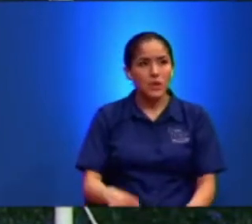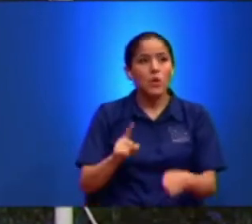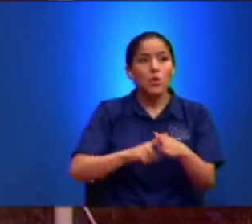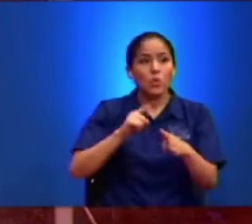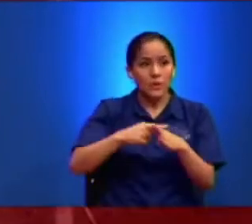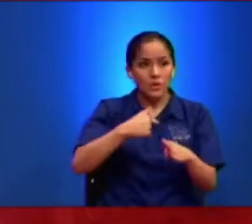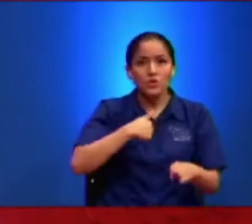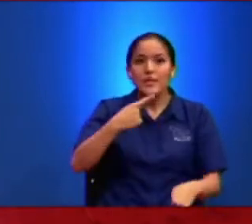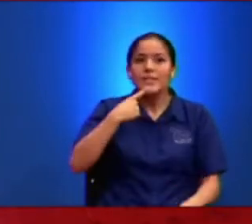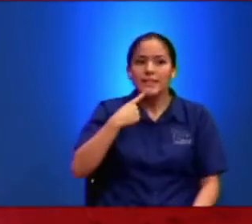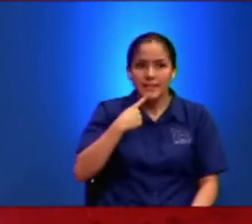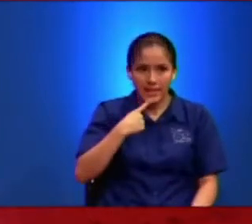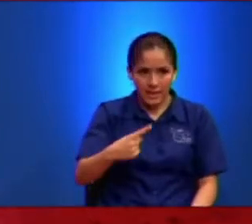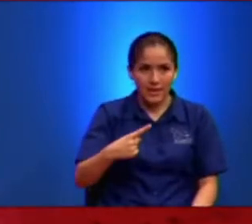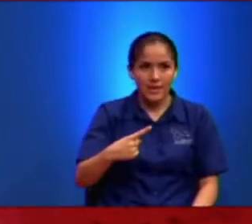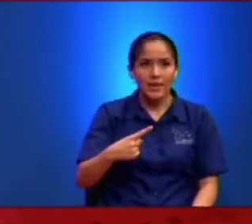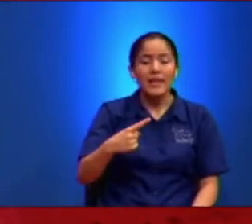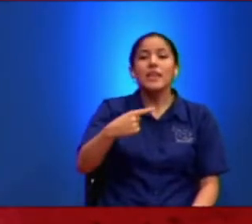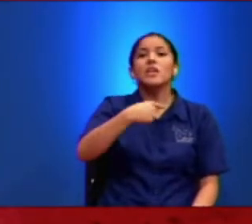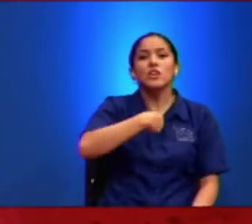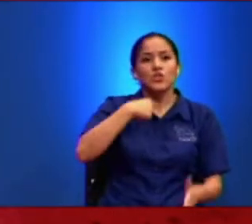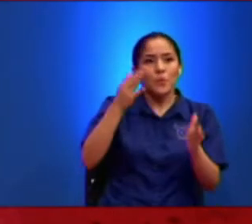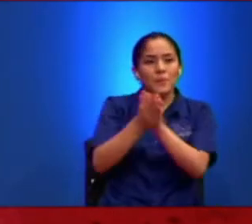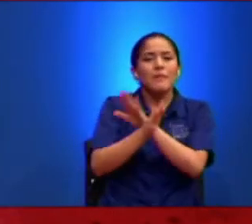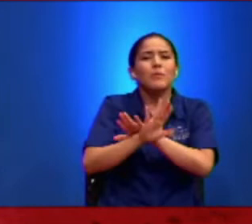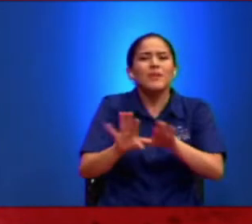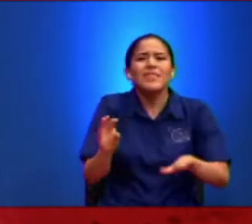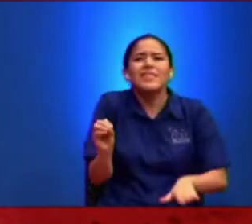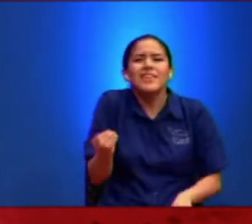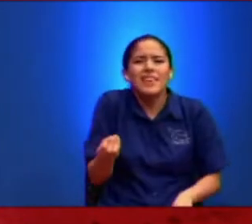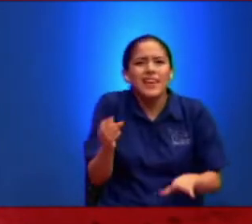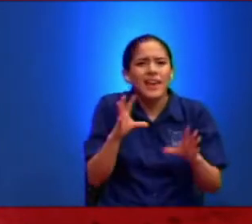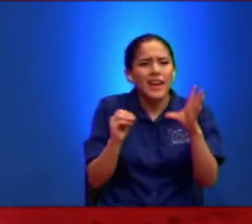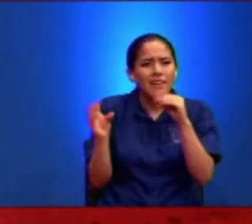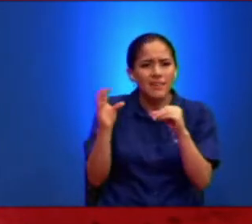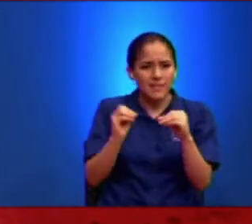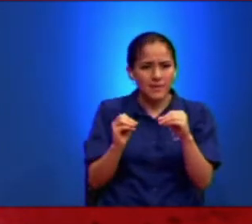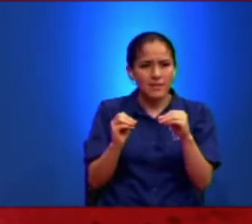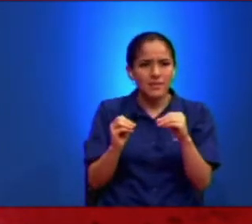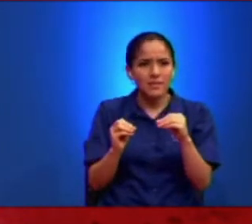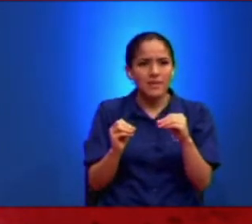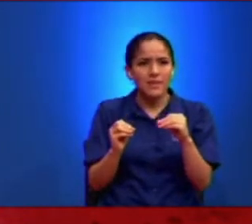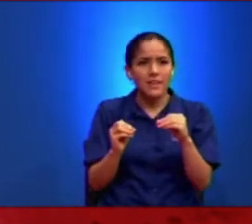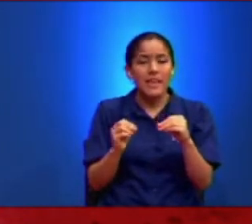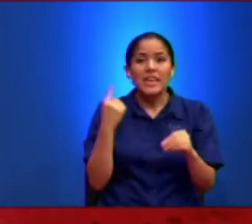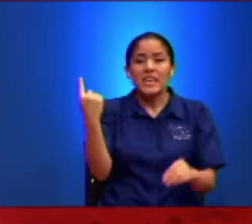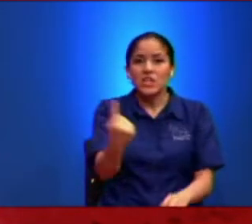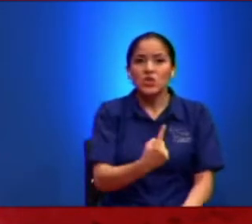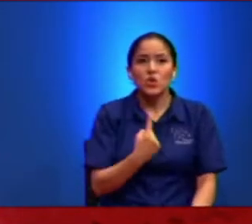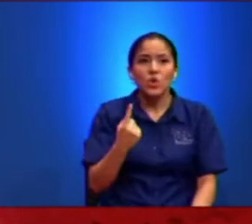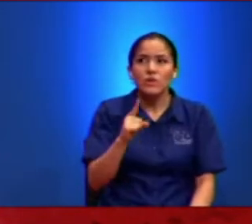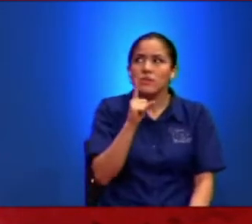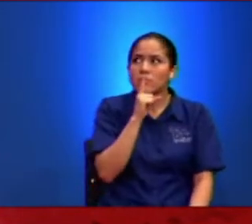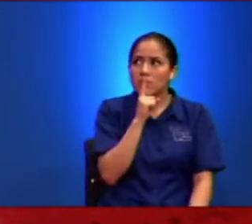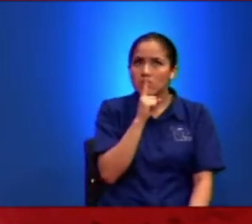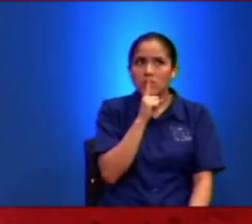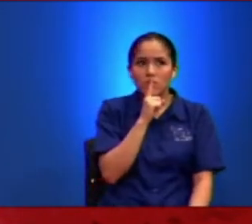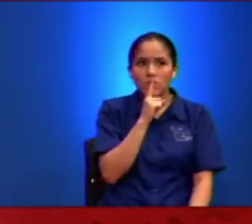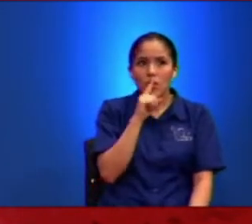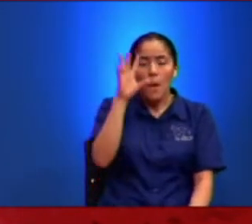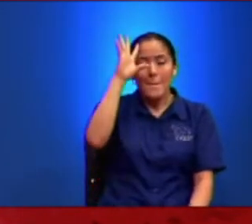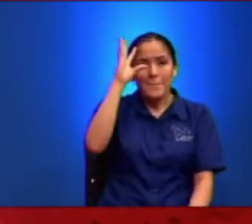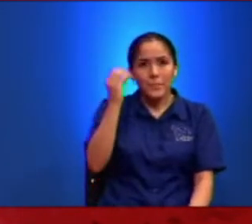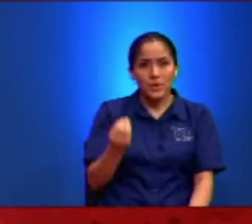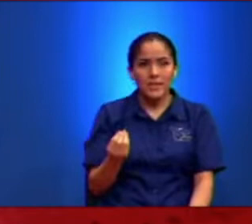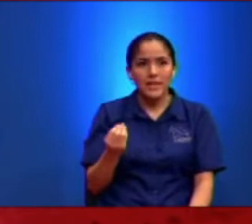Les Dije Que Me Iba A Morir Que Discutían Y Todos Se Quedaron Callados Porque En El Camino